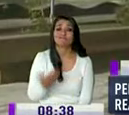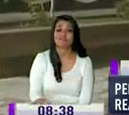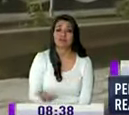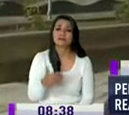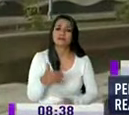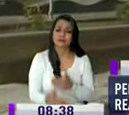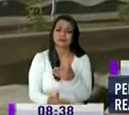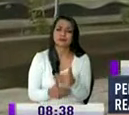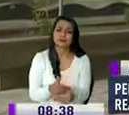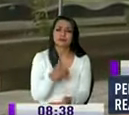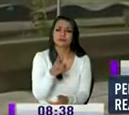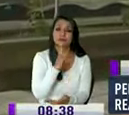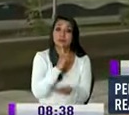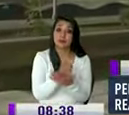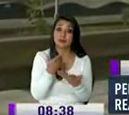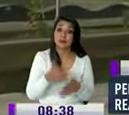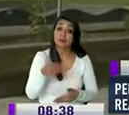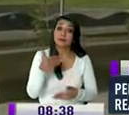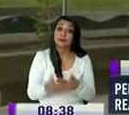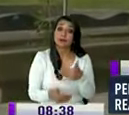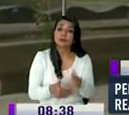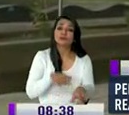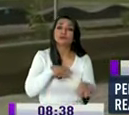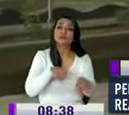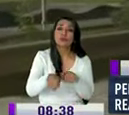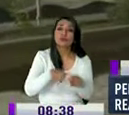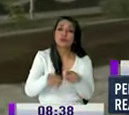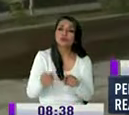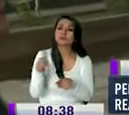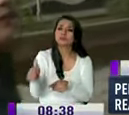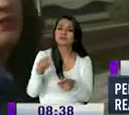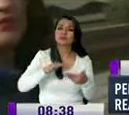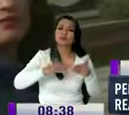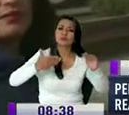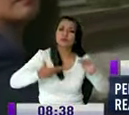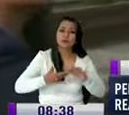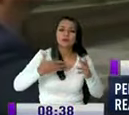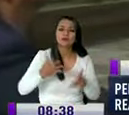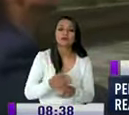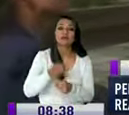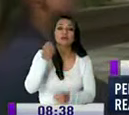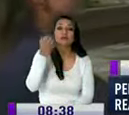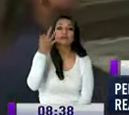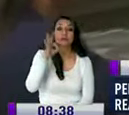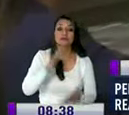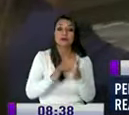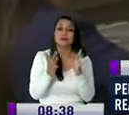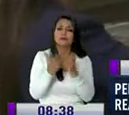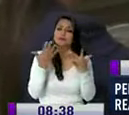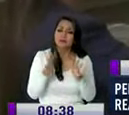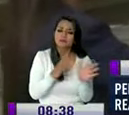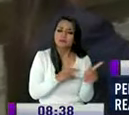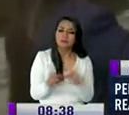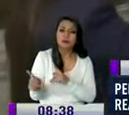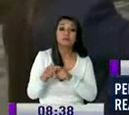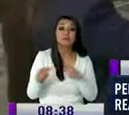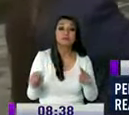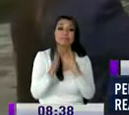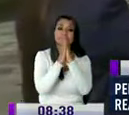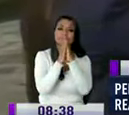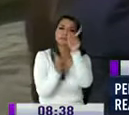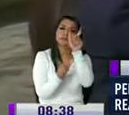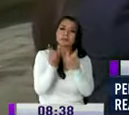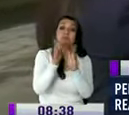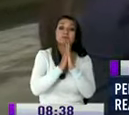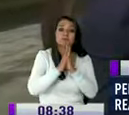procesos se realizó un proceso justamente con la comunidad con la fundación 19 de abril también y hacemos un llamado a la